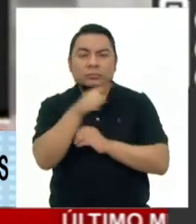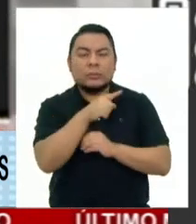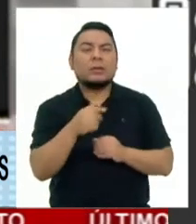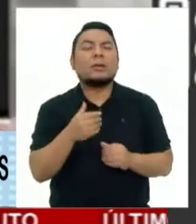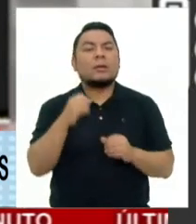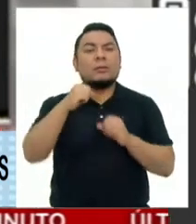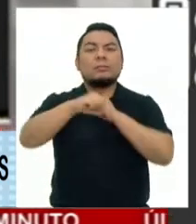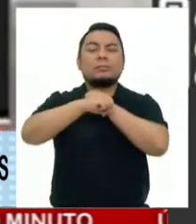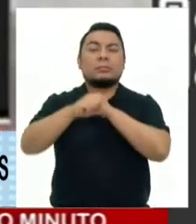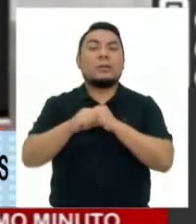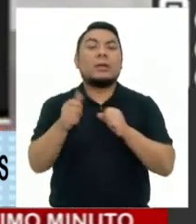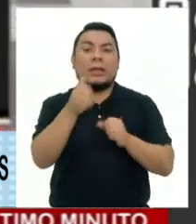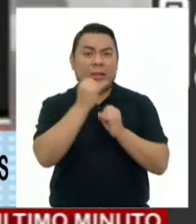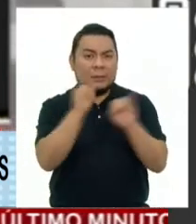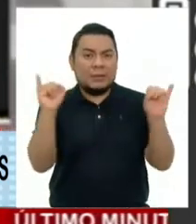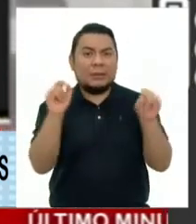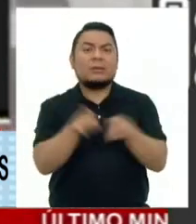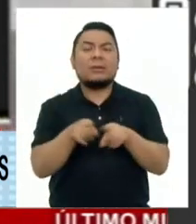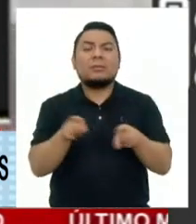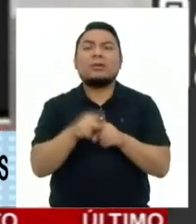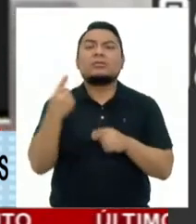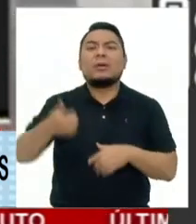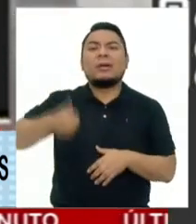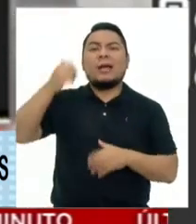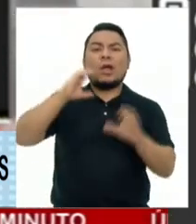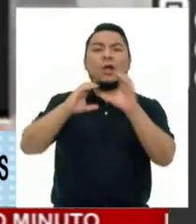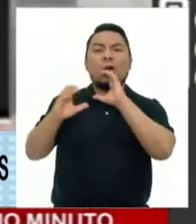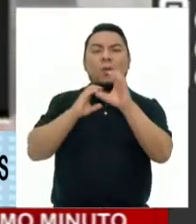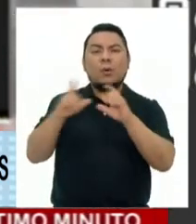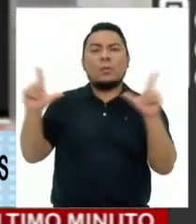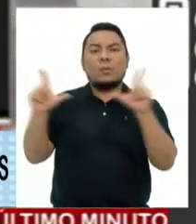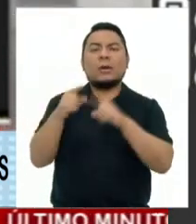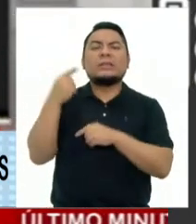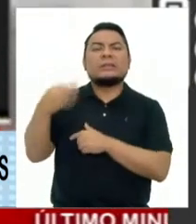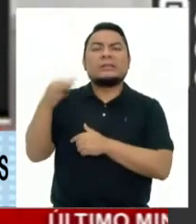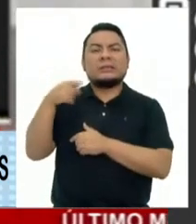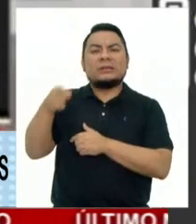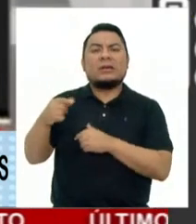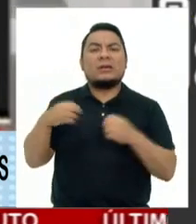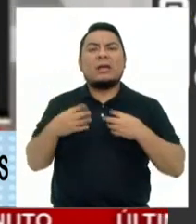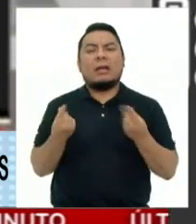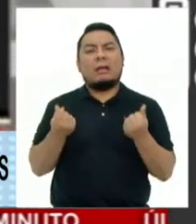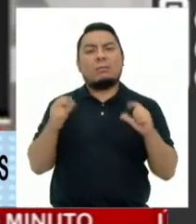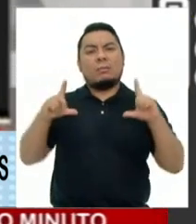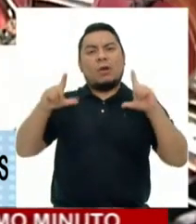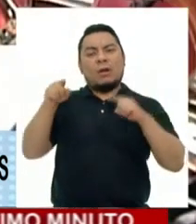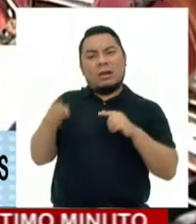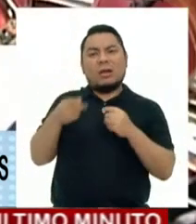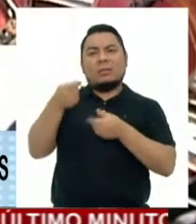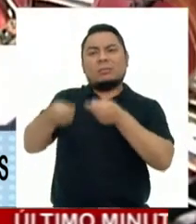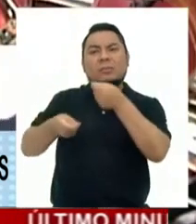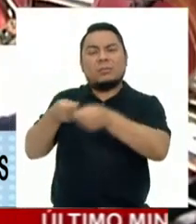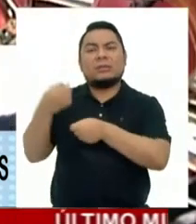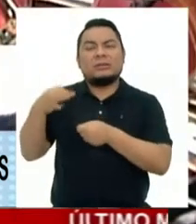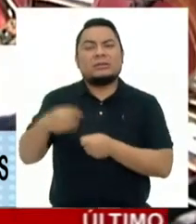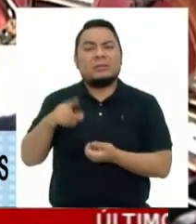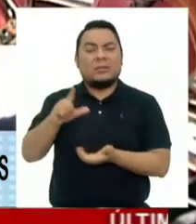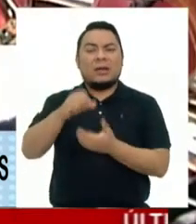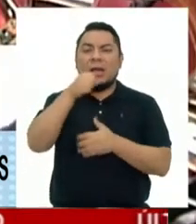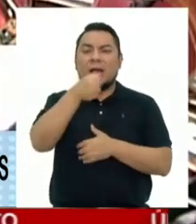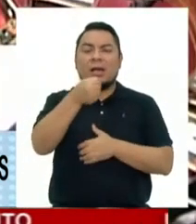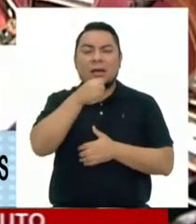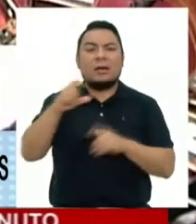pensemos en los dueños de los medios de comunicación, que en muchos casos ya son millonarios, y viendo a la prensa alimeña,